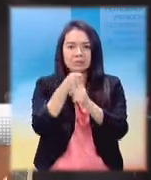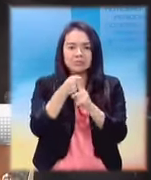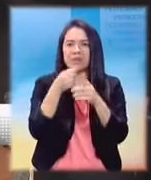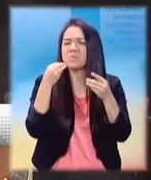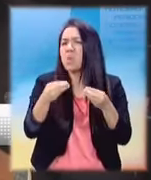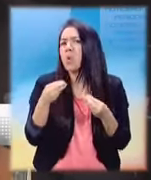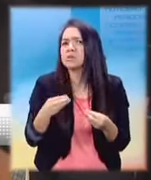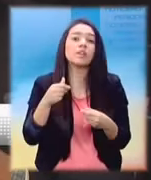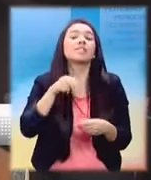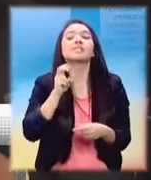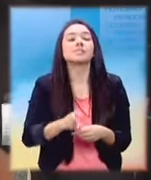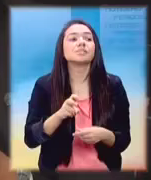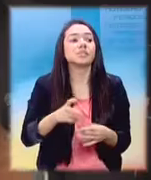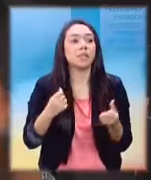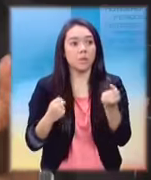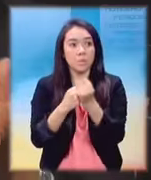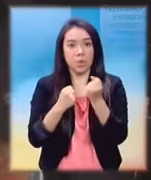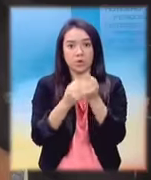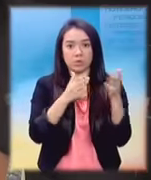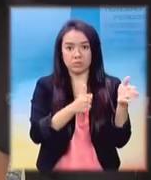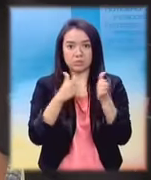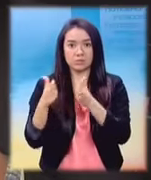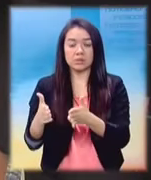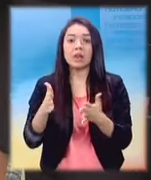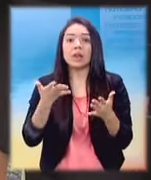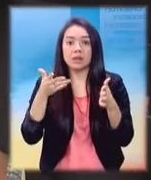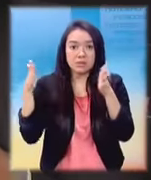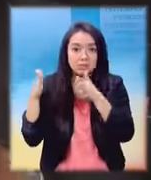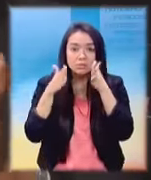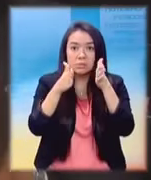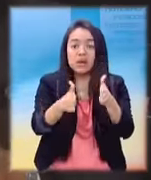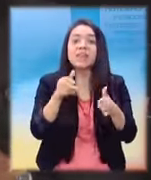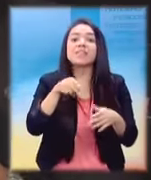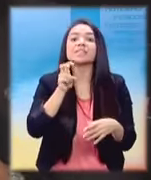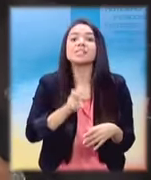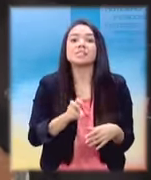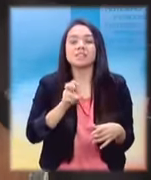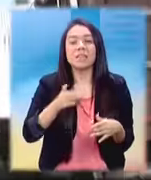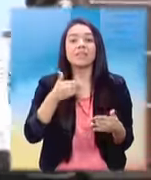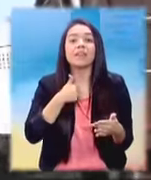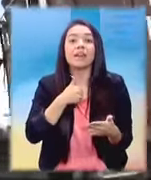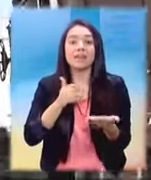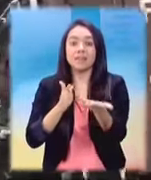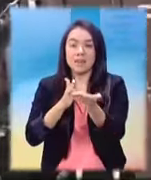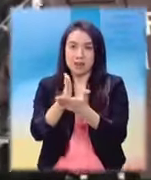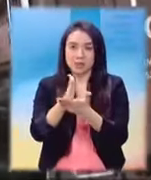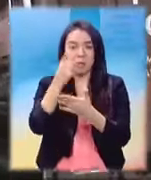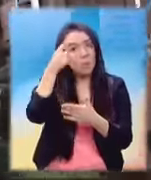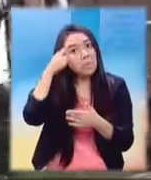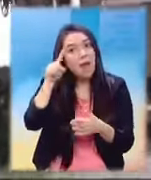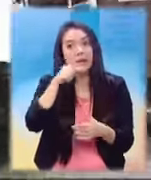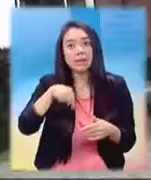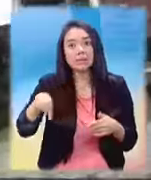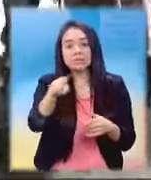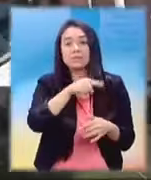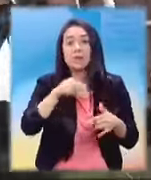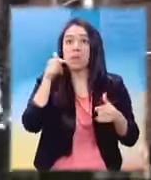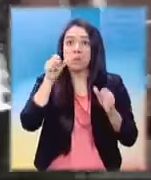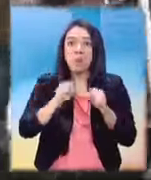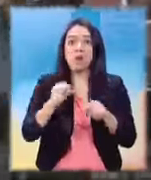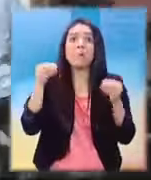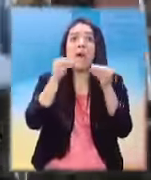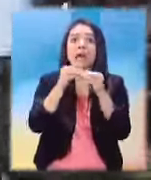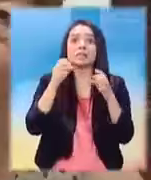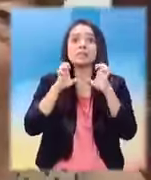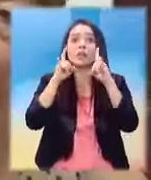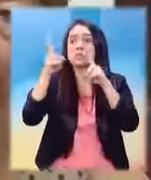pueda tener la oportunidad de poder conducir, tengan ese derecho y evitar esas masivas deportaciones. Pero